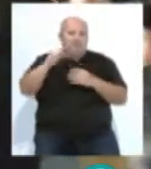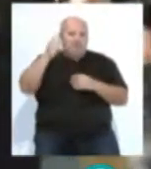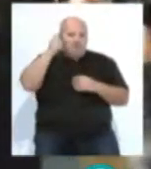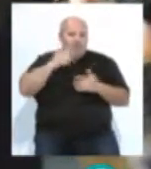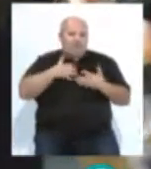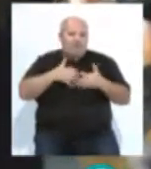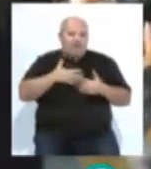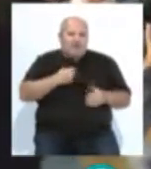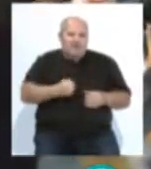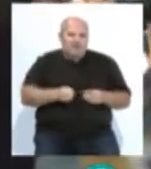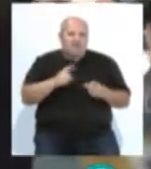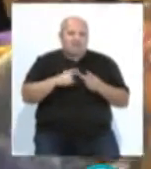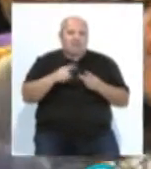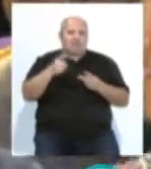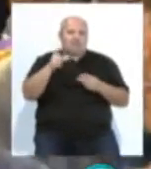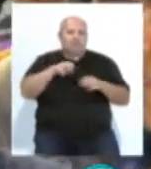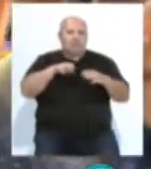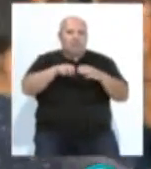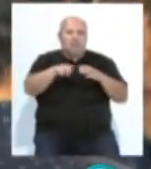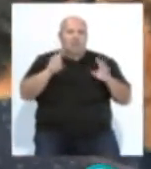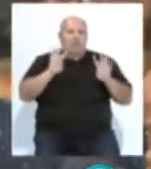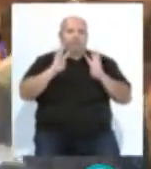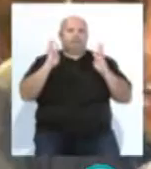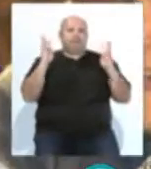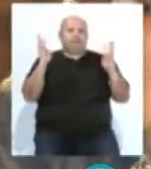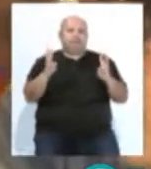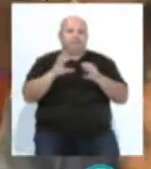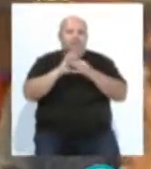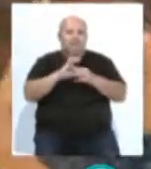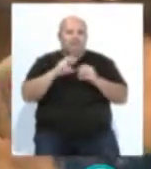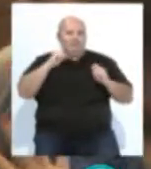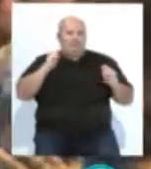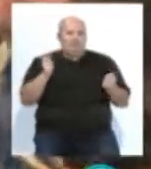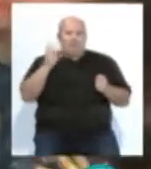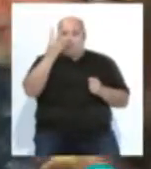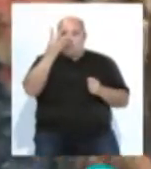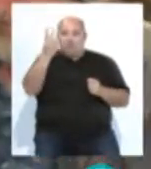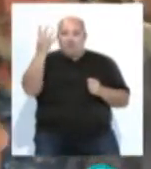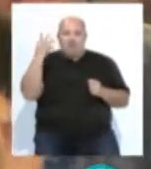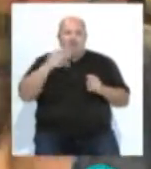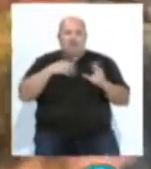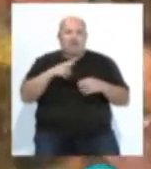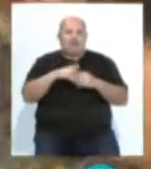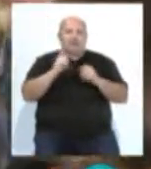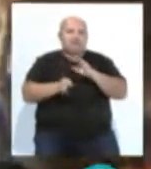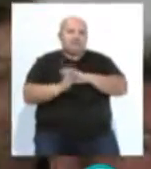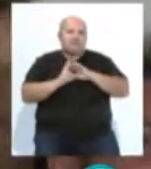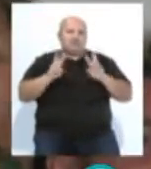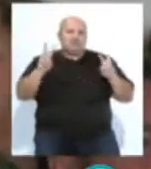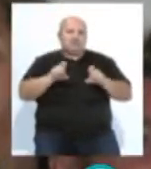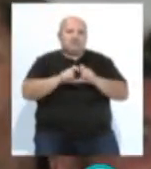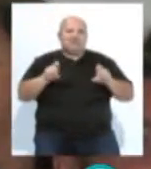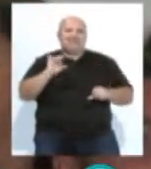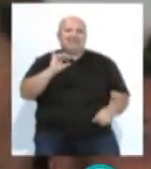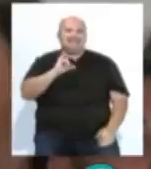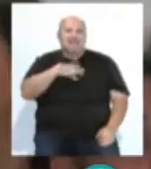funciones, José María González, que hacía su entrada arropado por el lema que estrenaban hace cuatro años en Cádiz y ha seguido siendo su mantra,